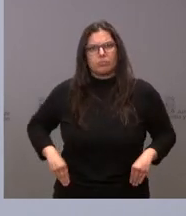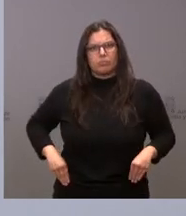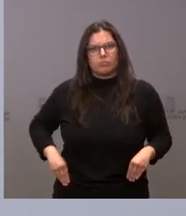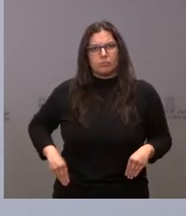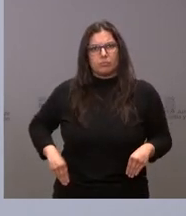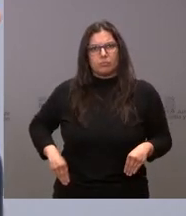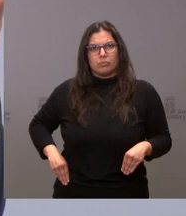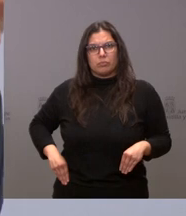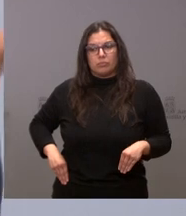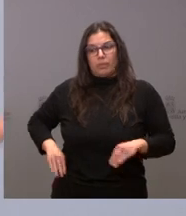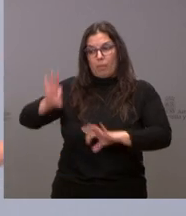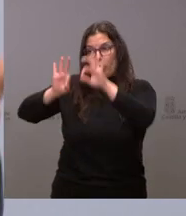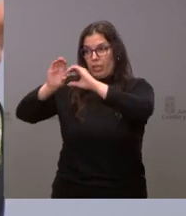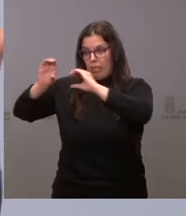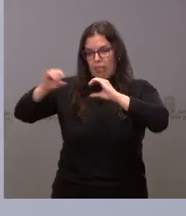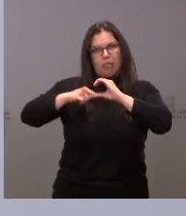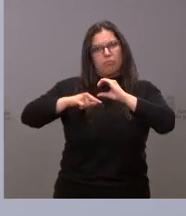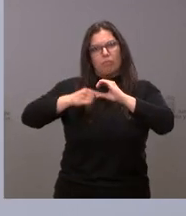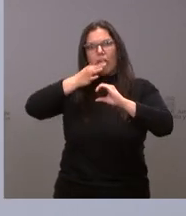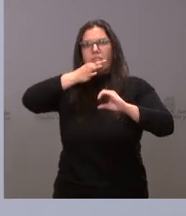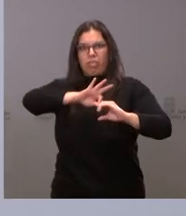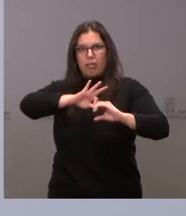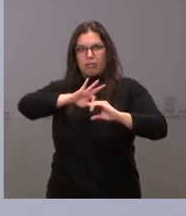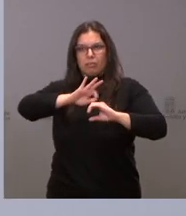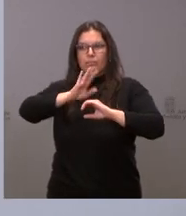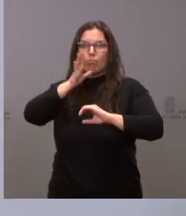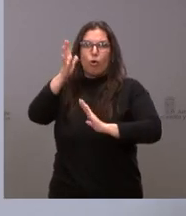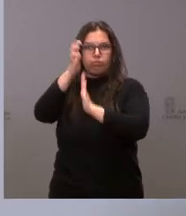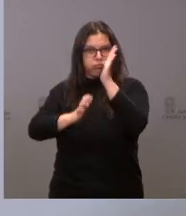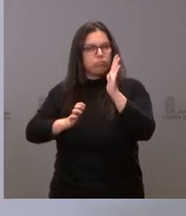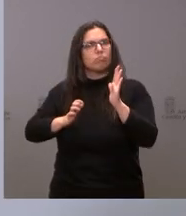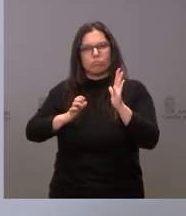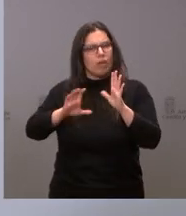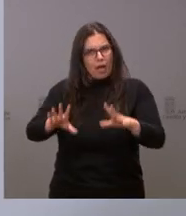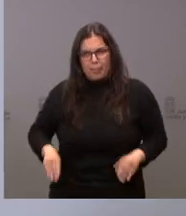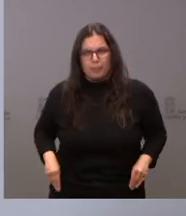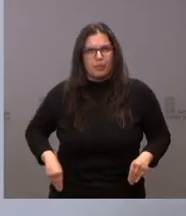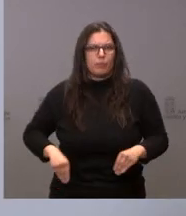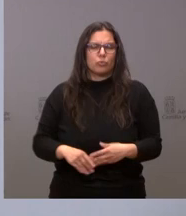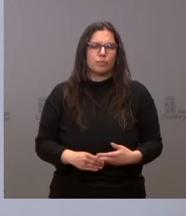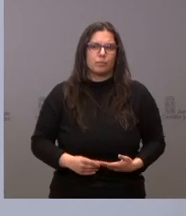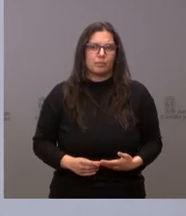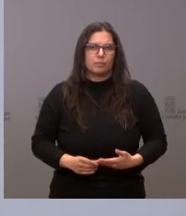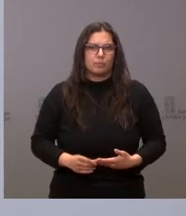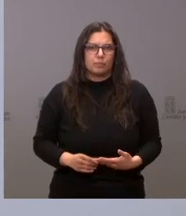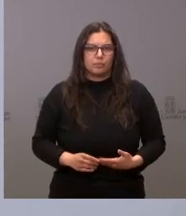impacto de la bajada, de la reducción de esos ingresos, de esas bajadas de impuestos.